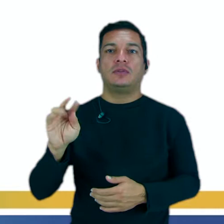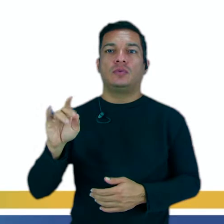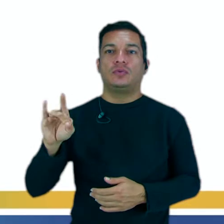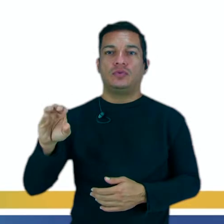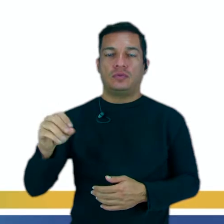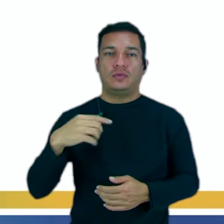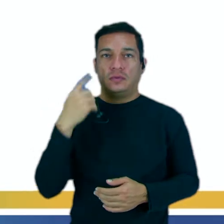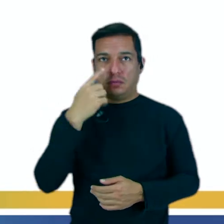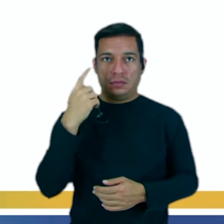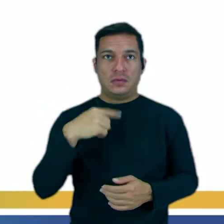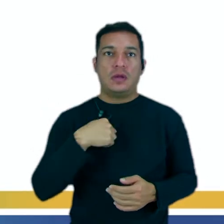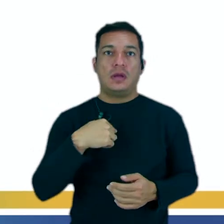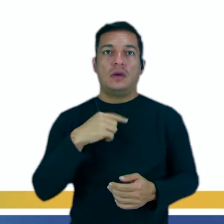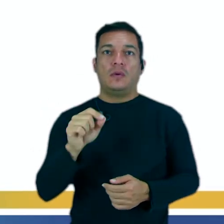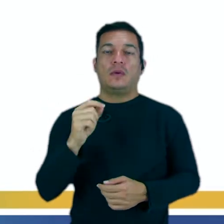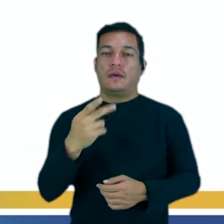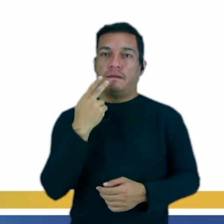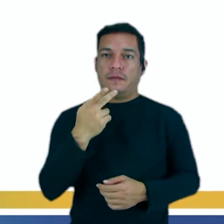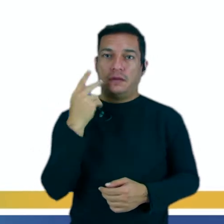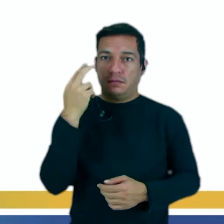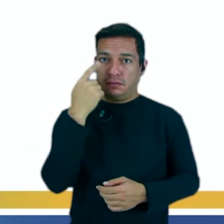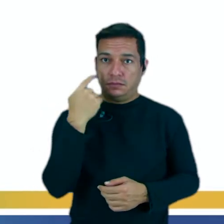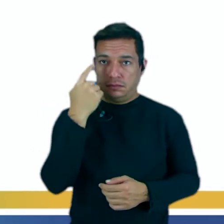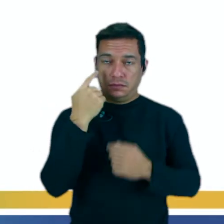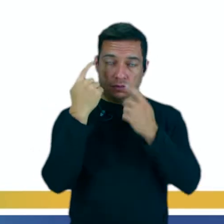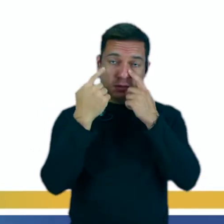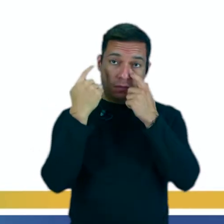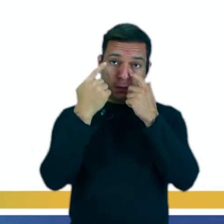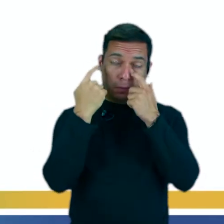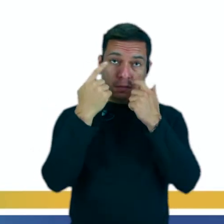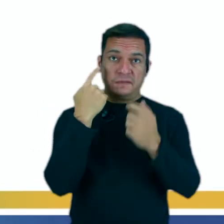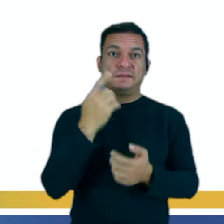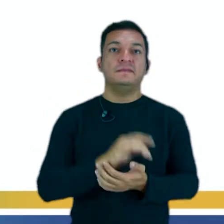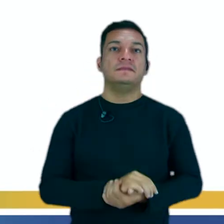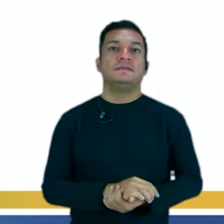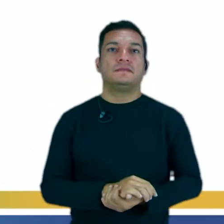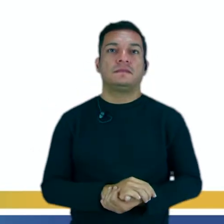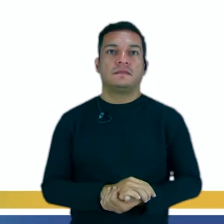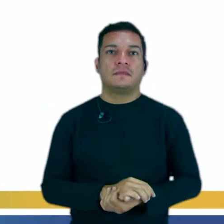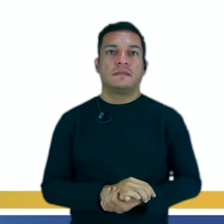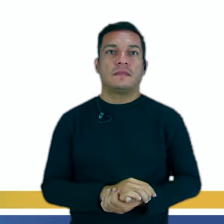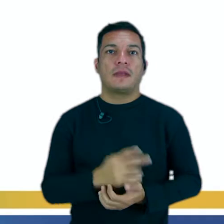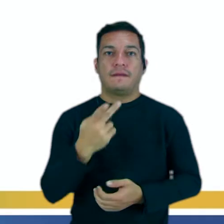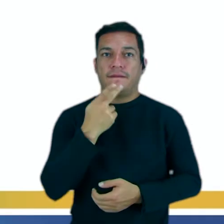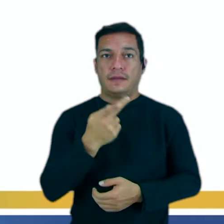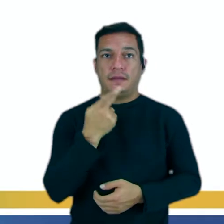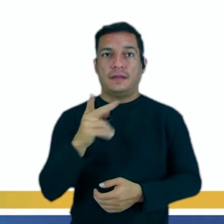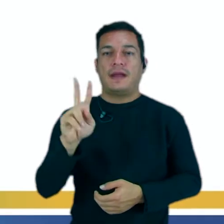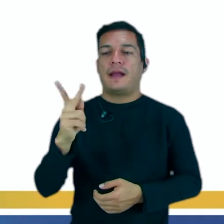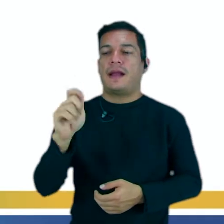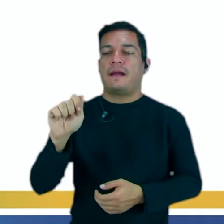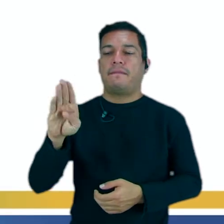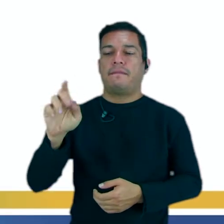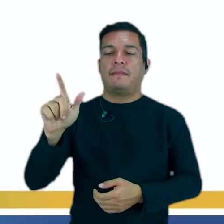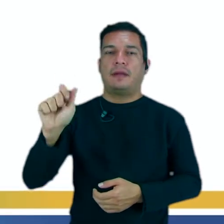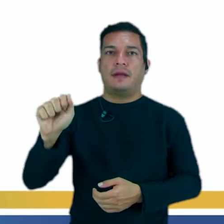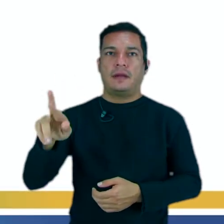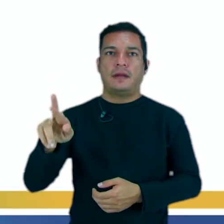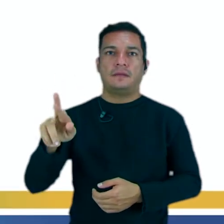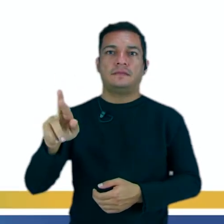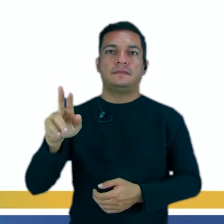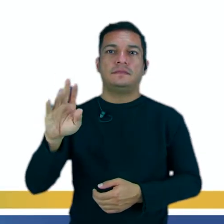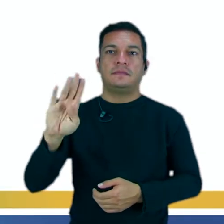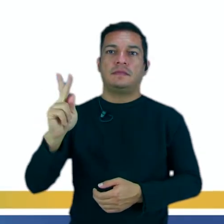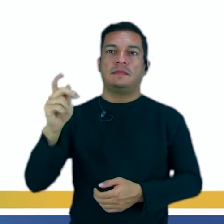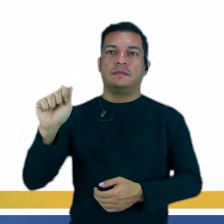enseguida yo tengo yo hablo español. ¿Sí? Otro verbo y el verbo hablar también conjugado en presente de